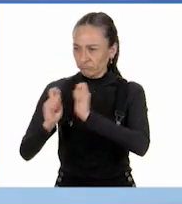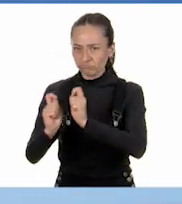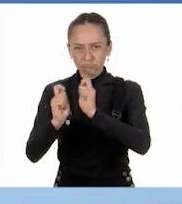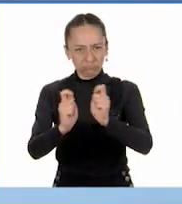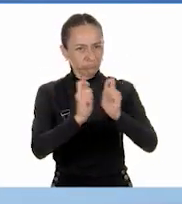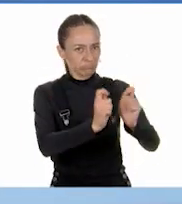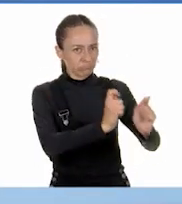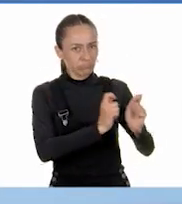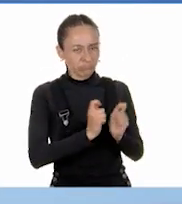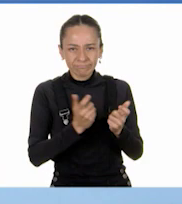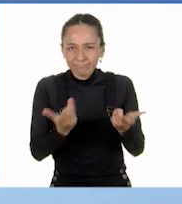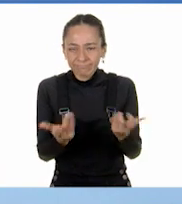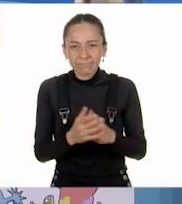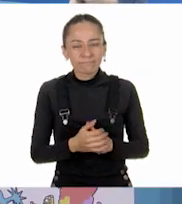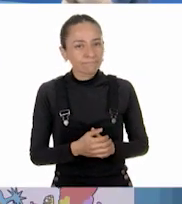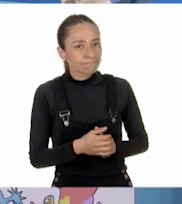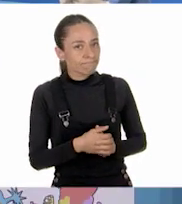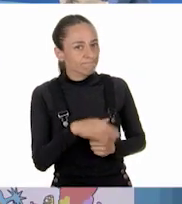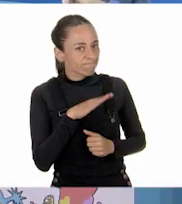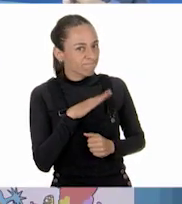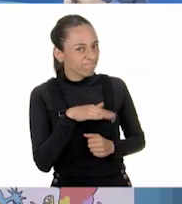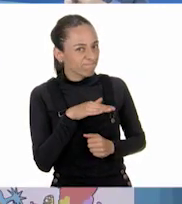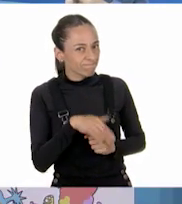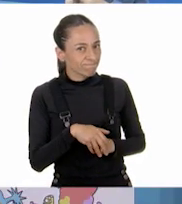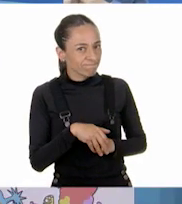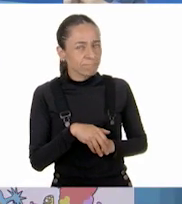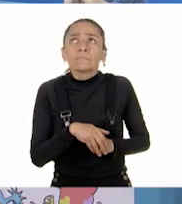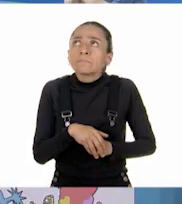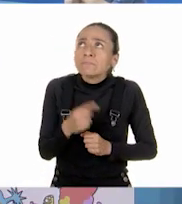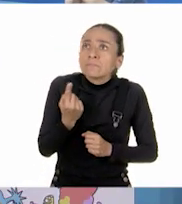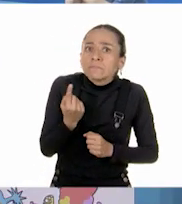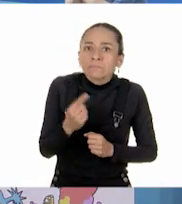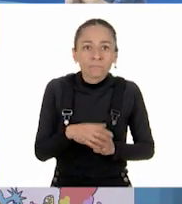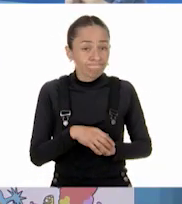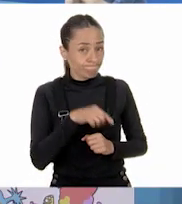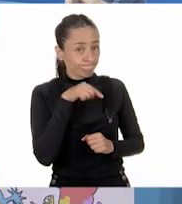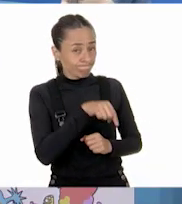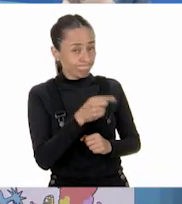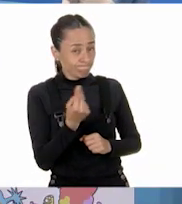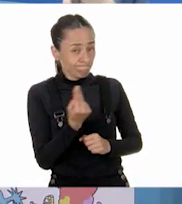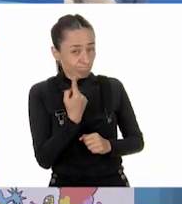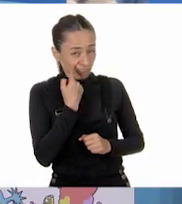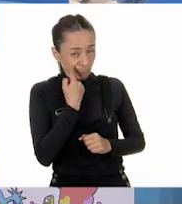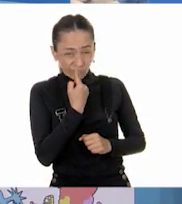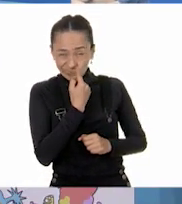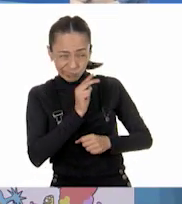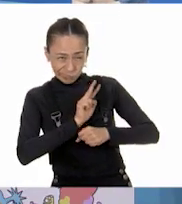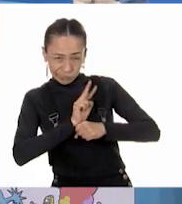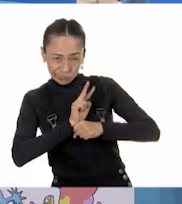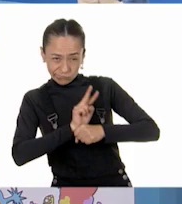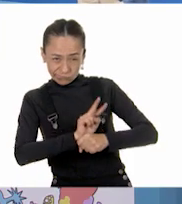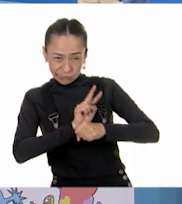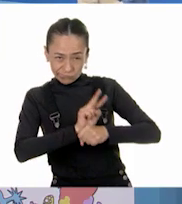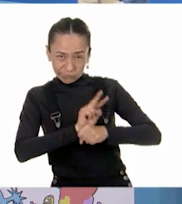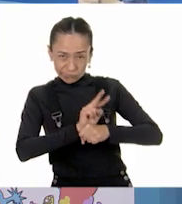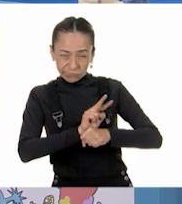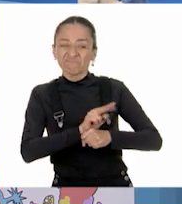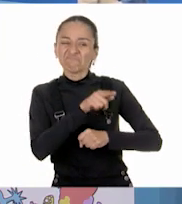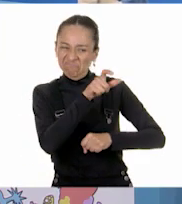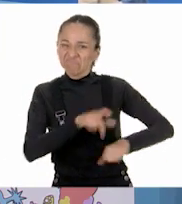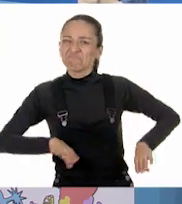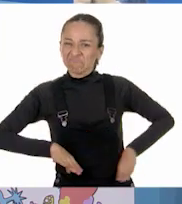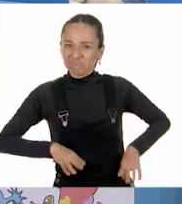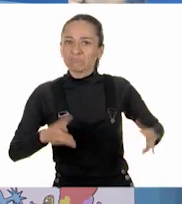Raúl, ¿qué crees? Que te toca ser el ojo vigilante. Y tu labor será estar muy